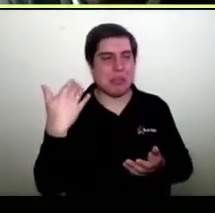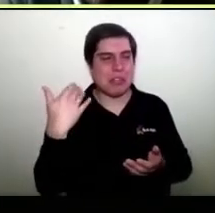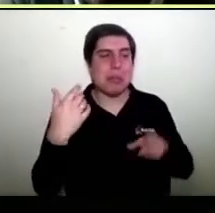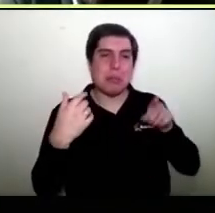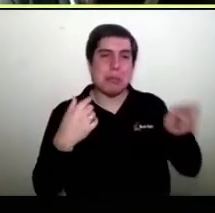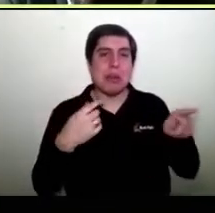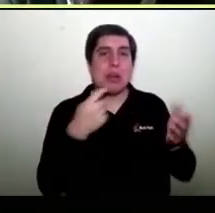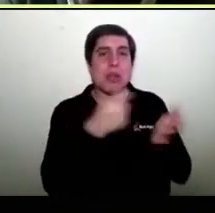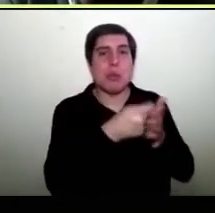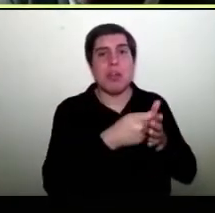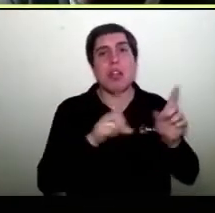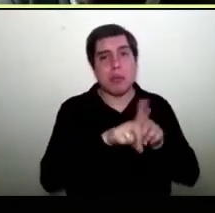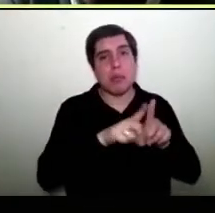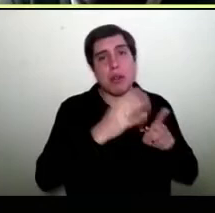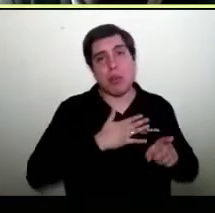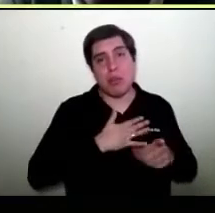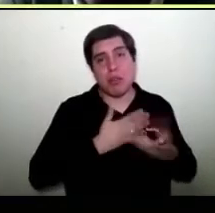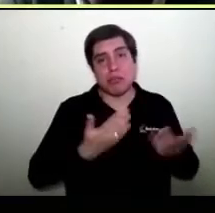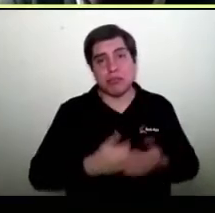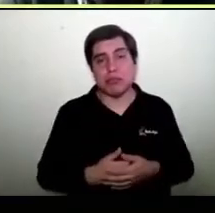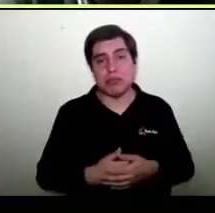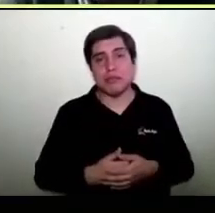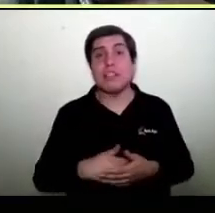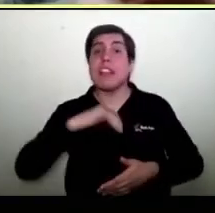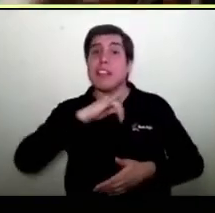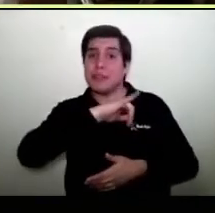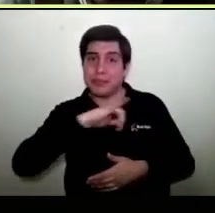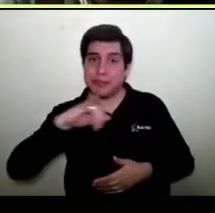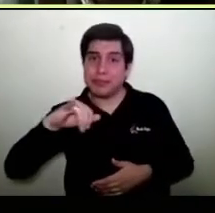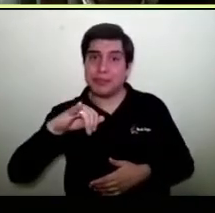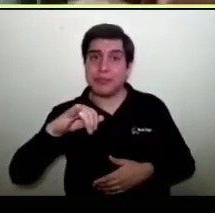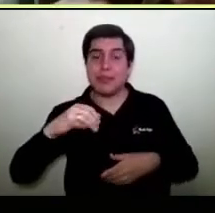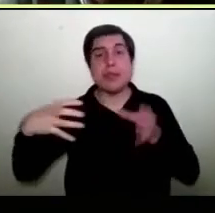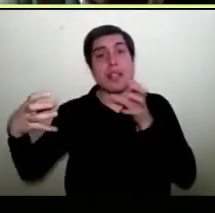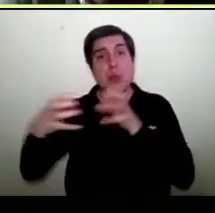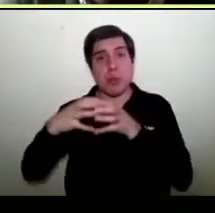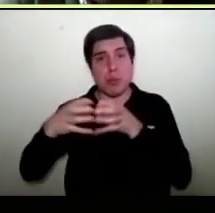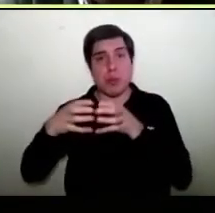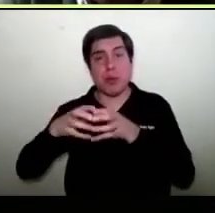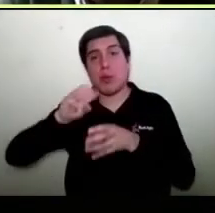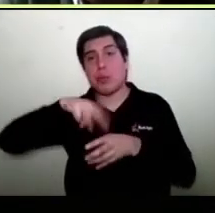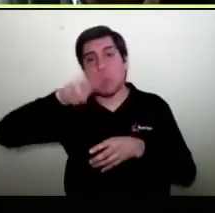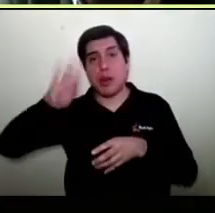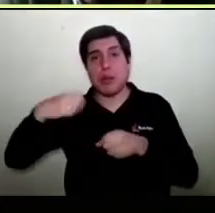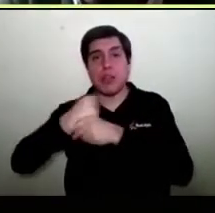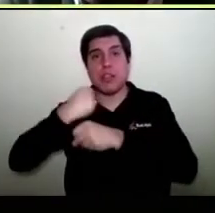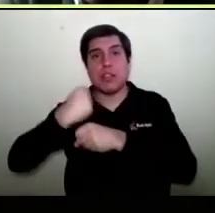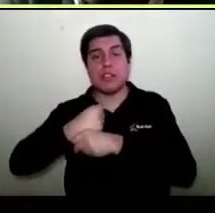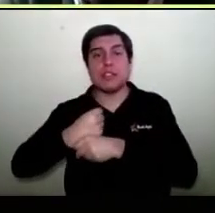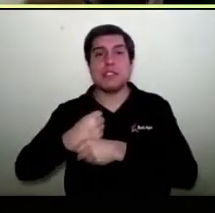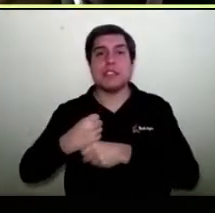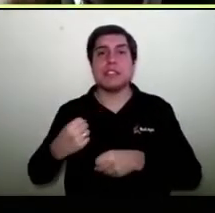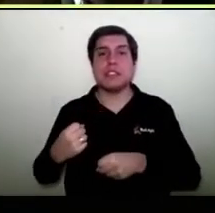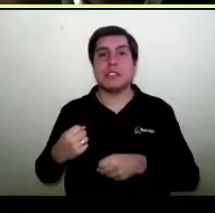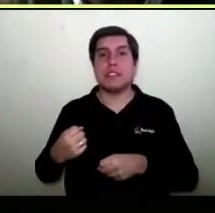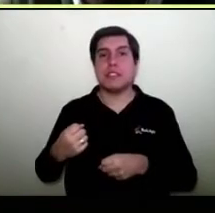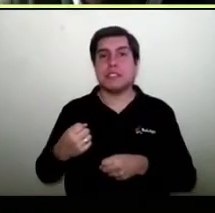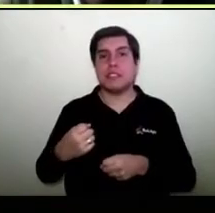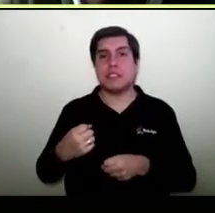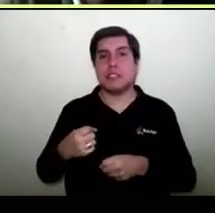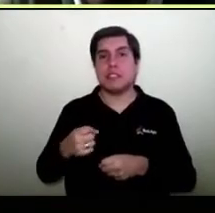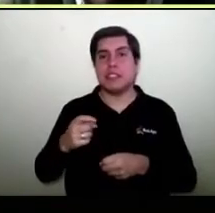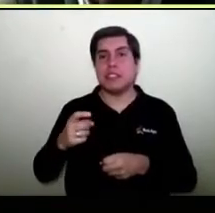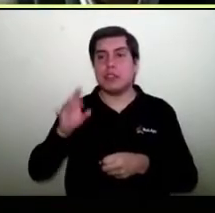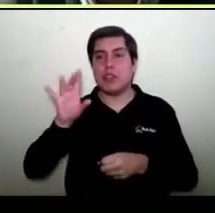hermano. Cuando uno empieza a trabajar en estos grupos, en estos malls virtual, se empieza a generar esa preferencia de